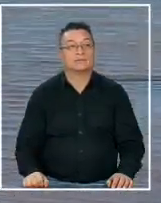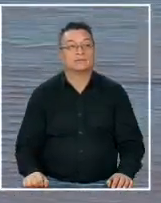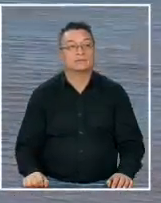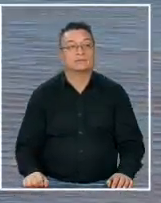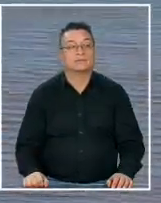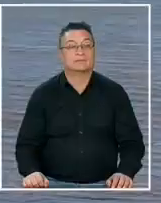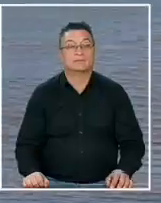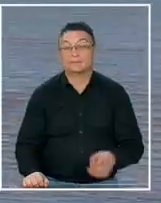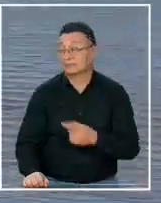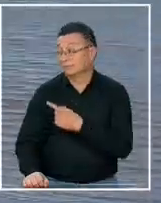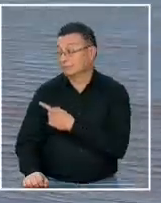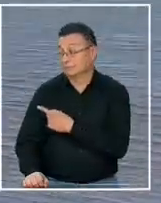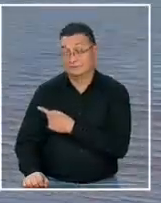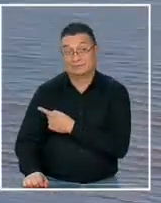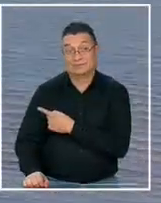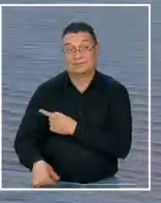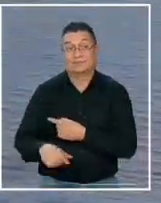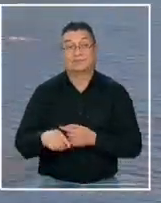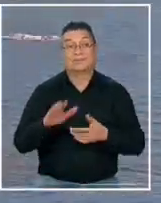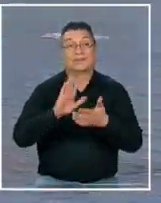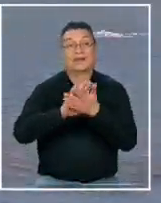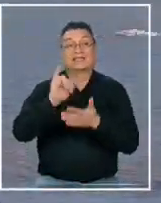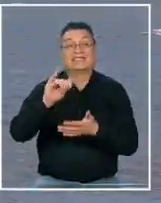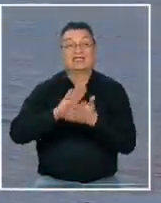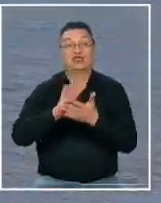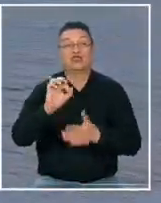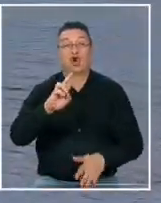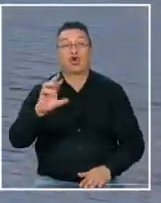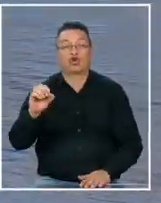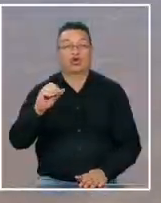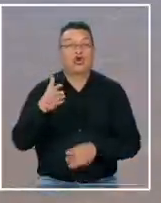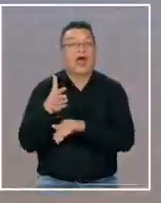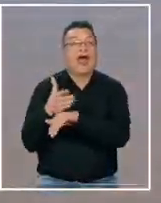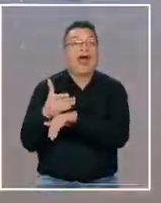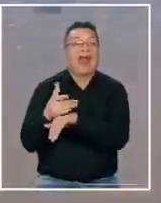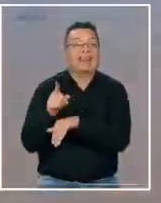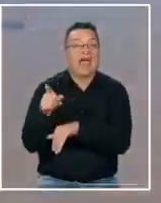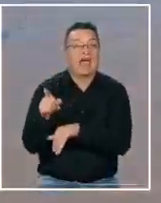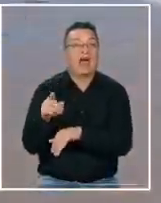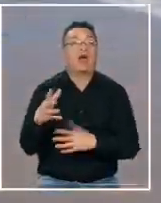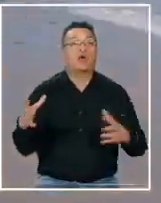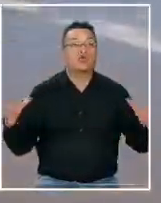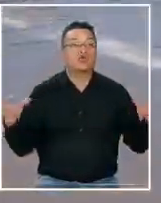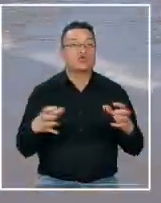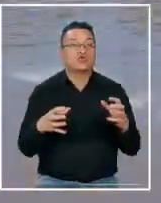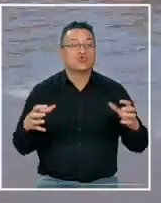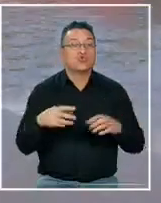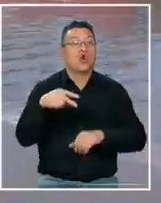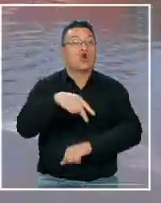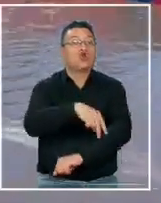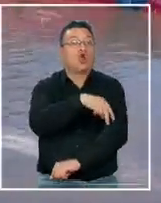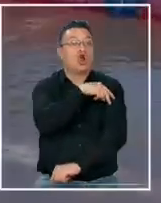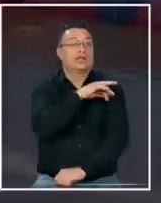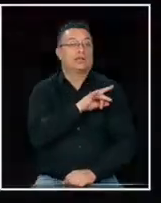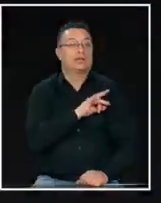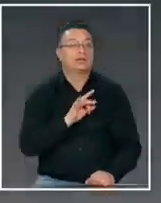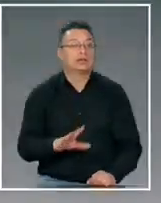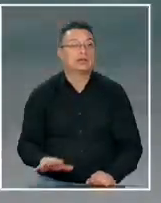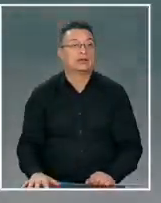y así lucía este lunes la playa de Chinchorro en Arica vaya que se sintió con fuerza en el norte del país